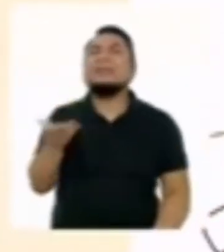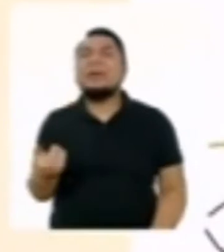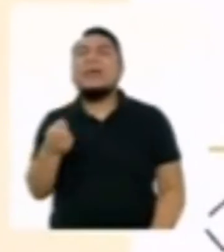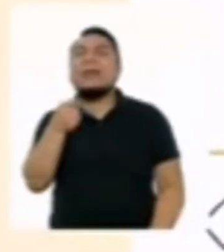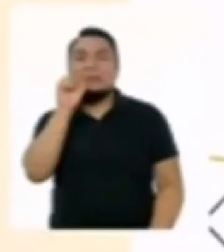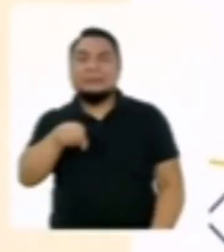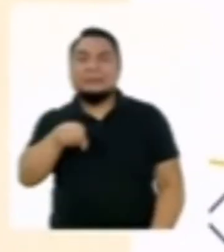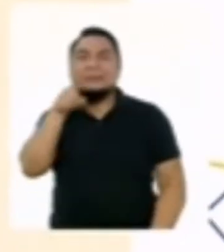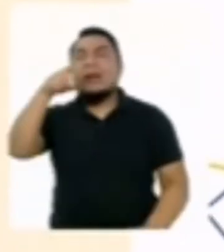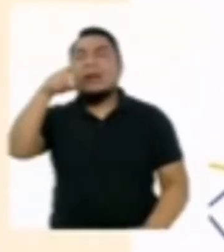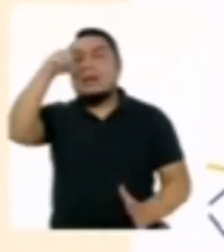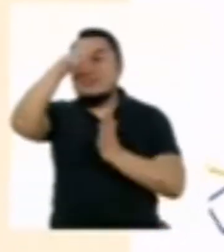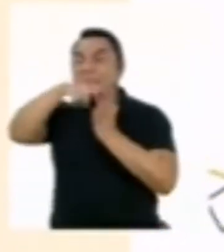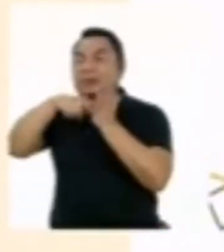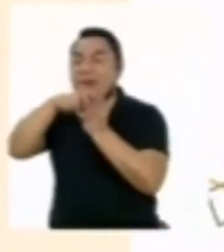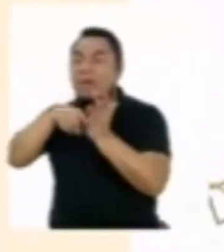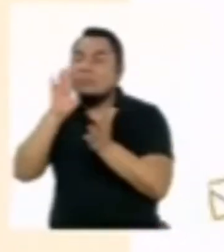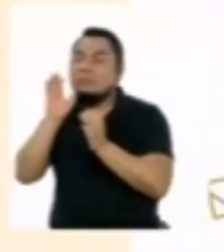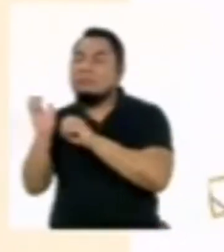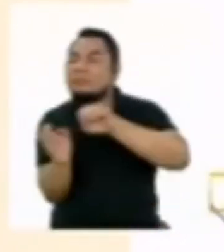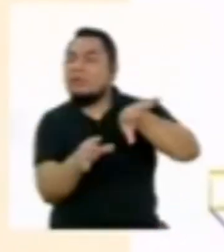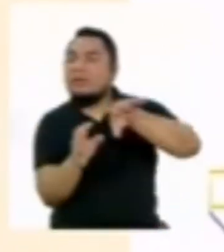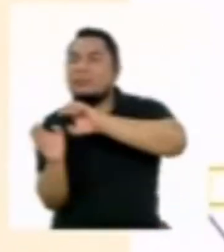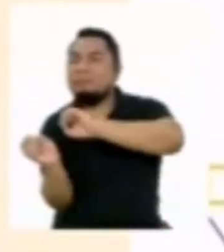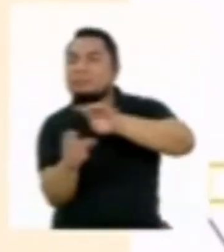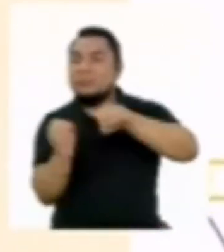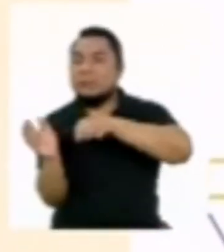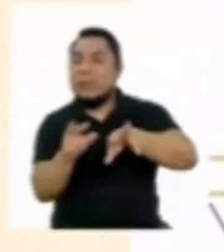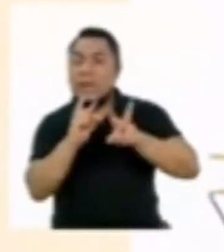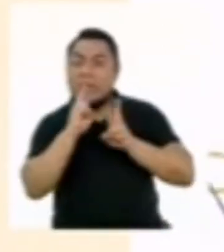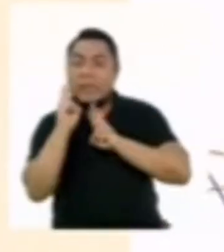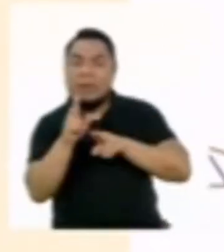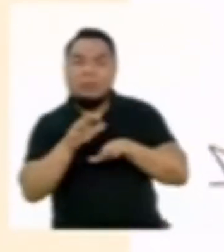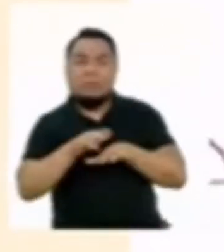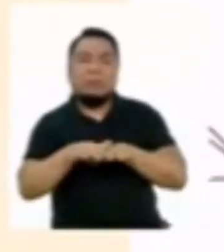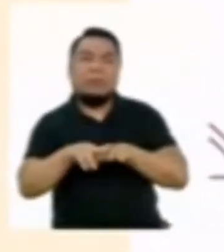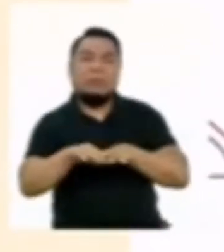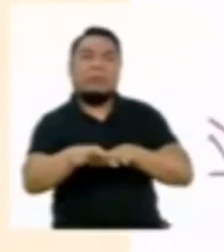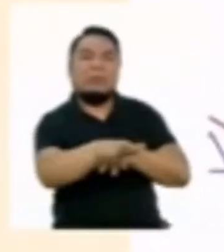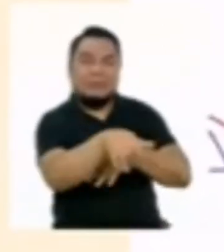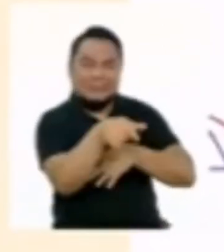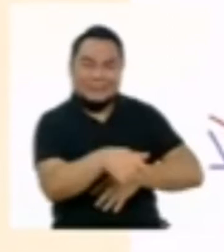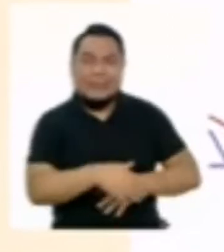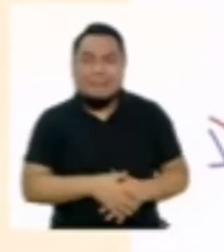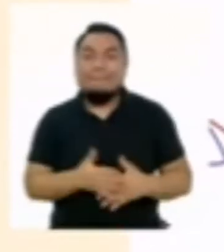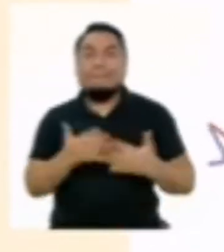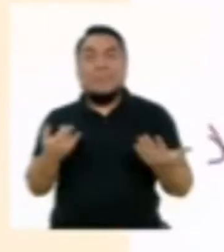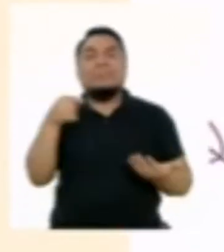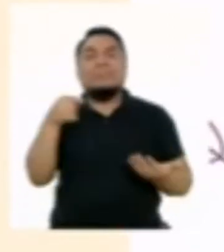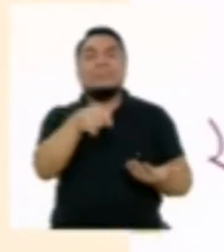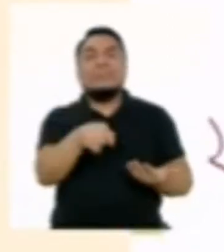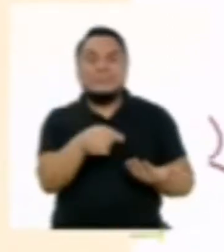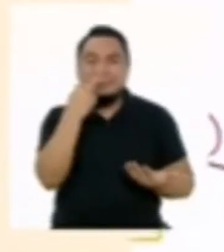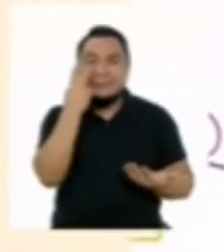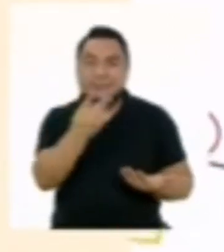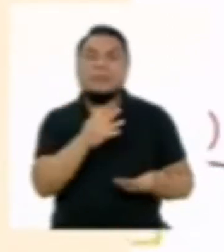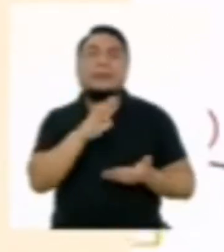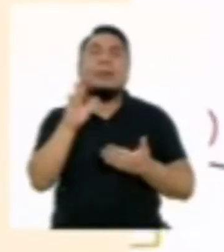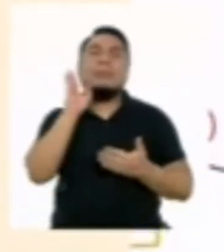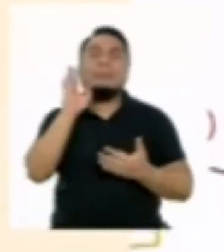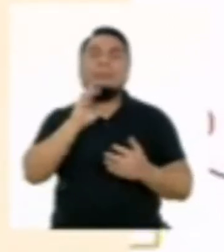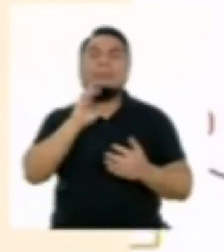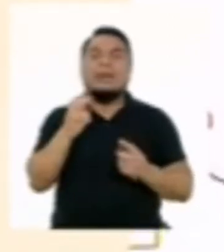actividad minera, los cuales suelen ir a nuestros ríos. Como se imaginarán, esto ocasiona el